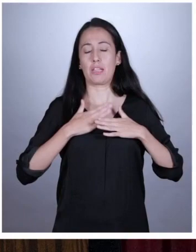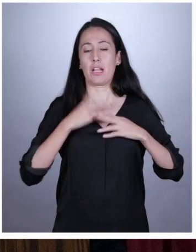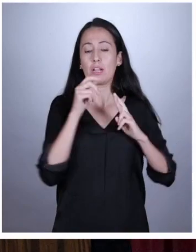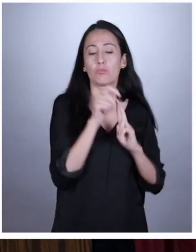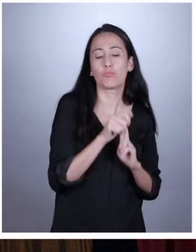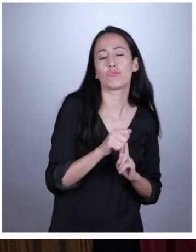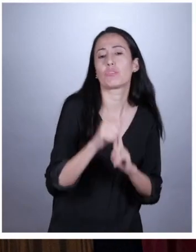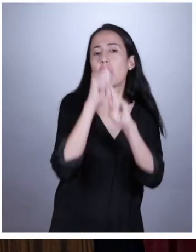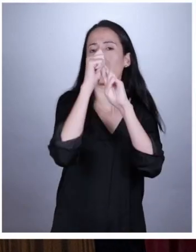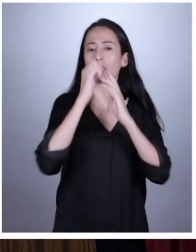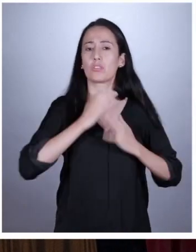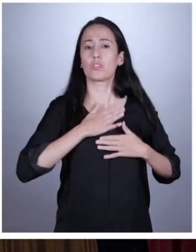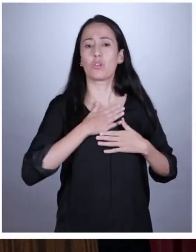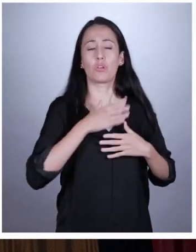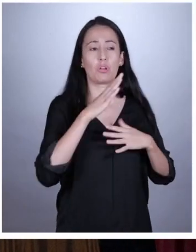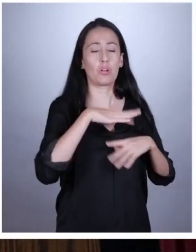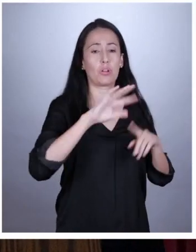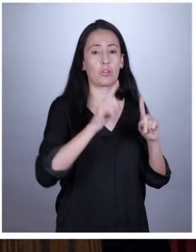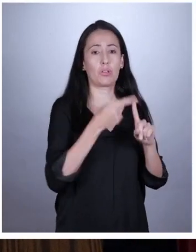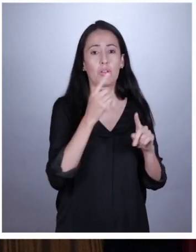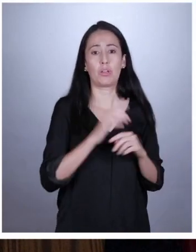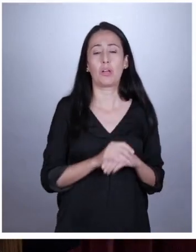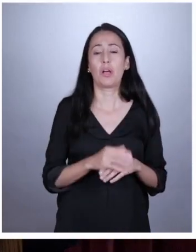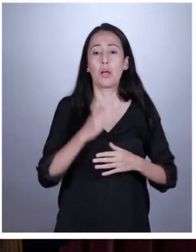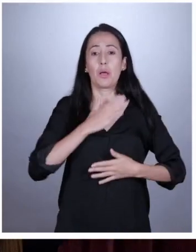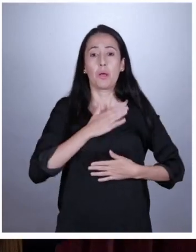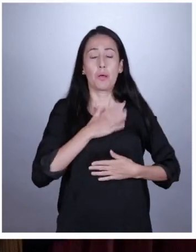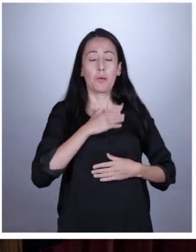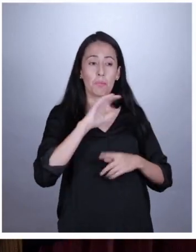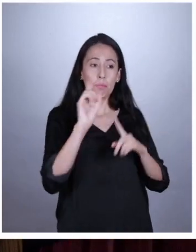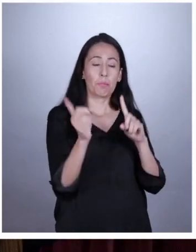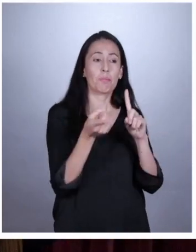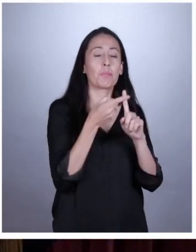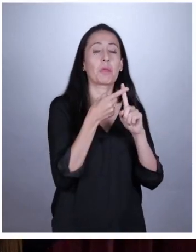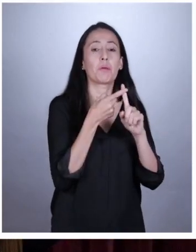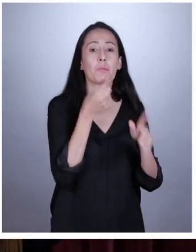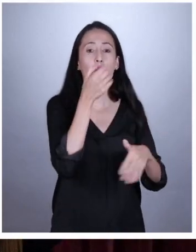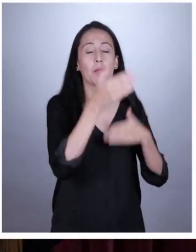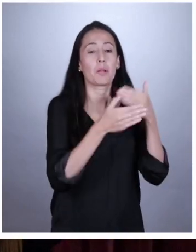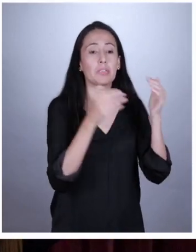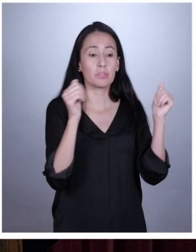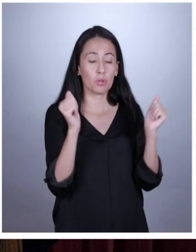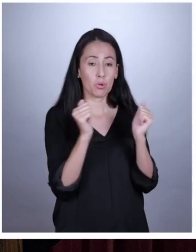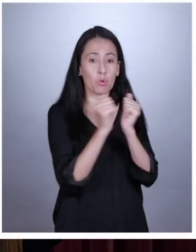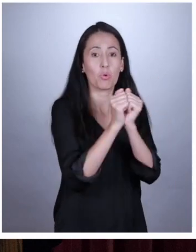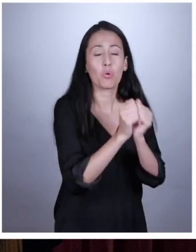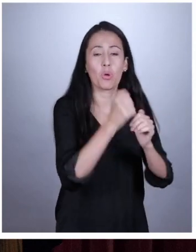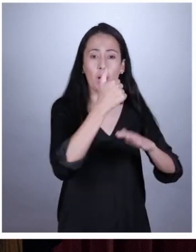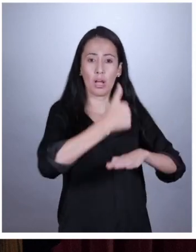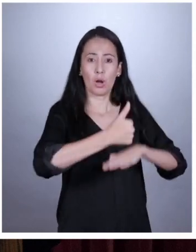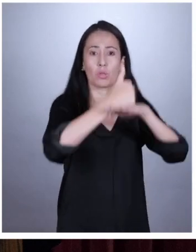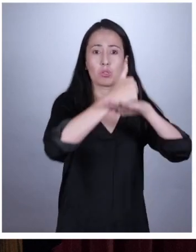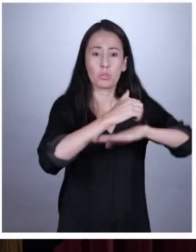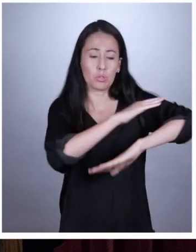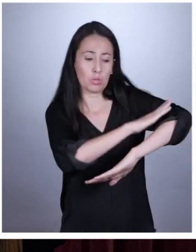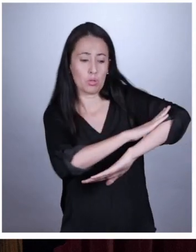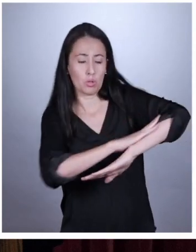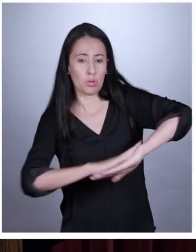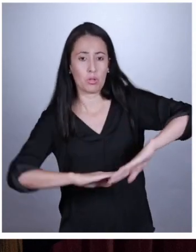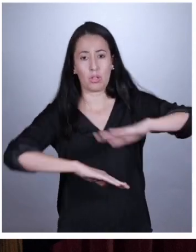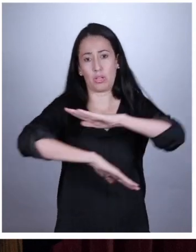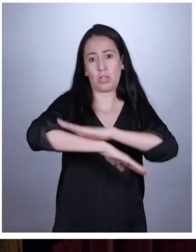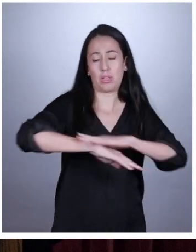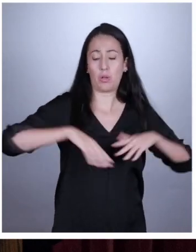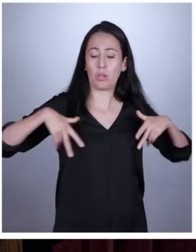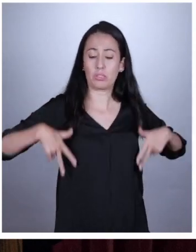no creo que esa sea mi primera prioridad. Mi prioridad es gestionar junto a las autoridades nuevas rampas para nuestros